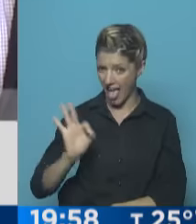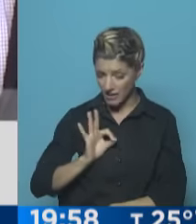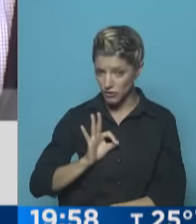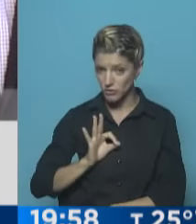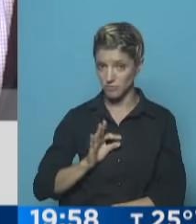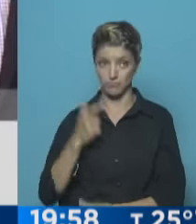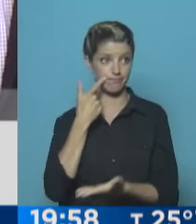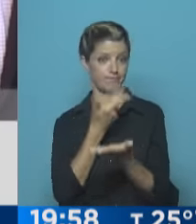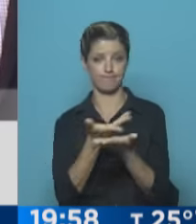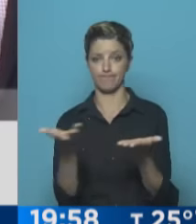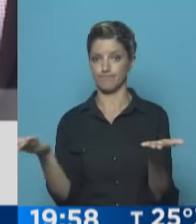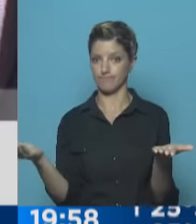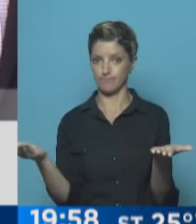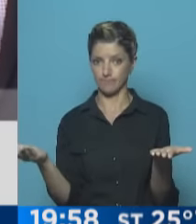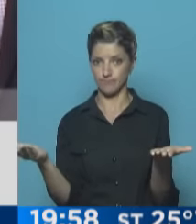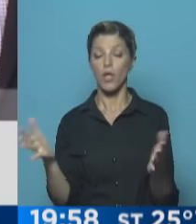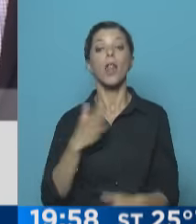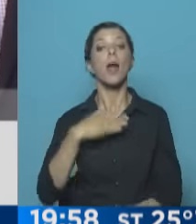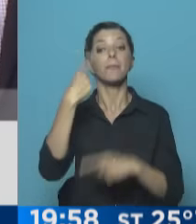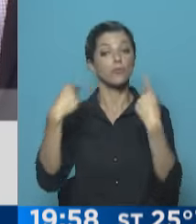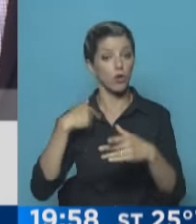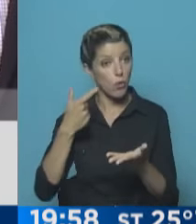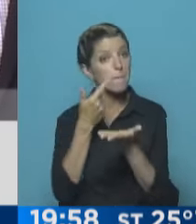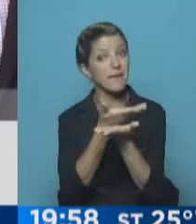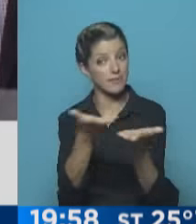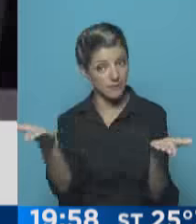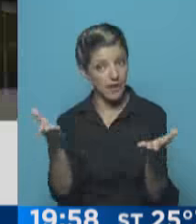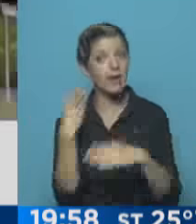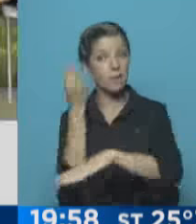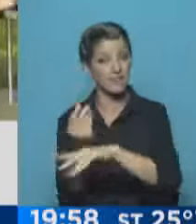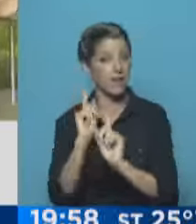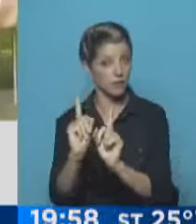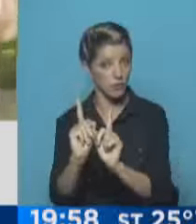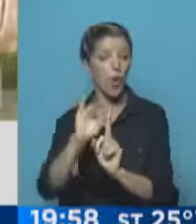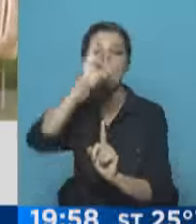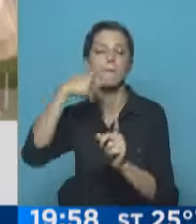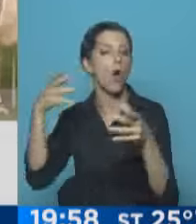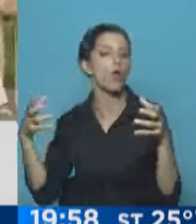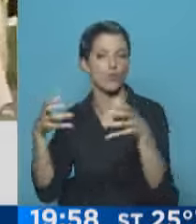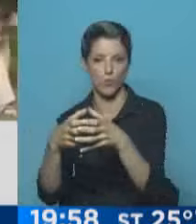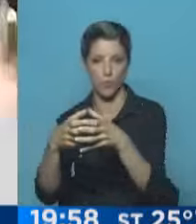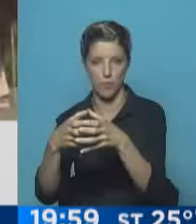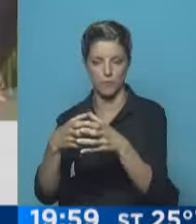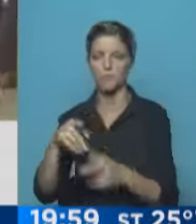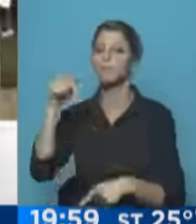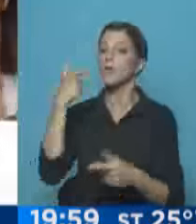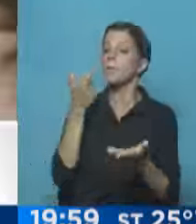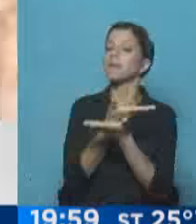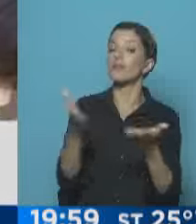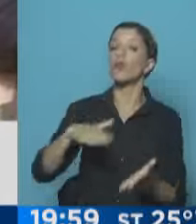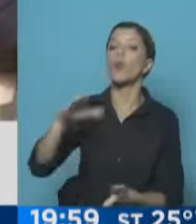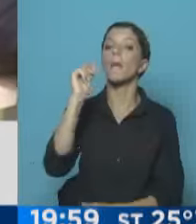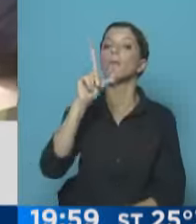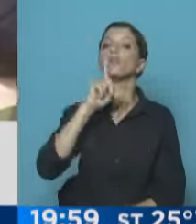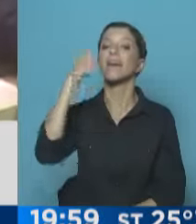claramente lo que les hemos presentado hoy representa eso. La presentación se realizó en el Jardín Botánico de la